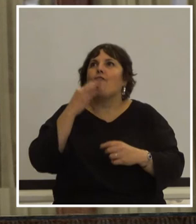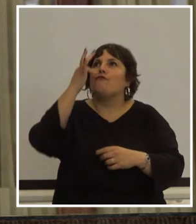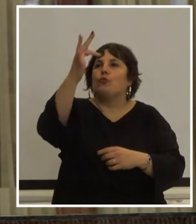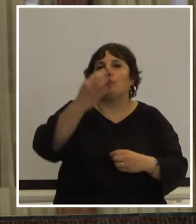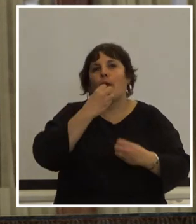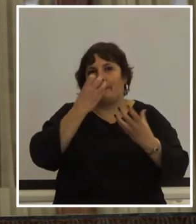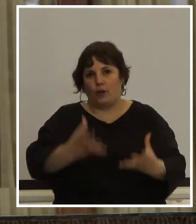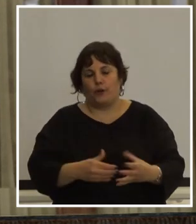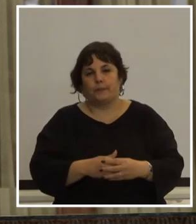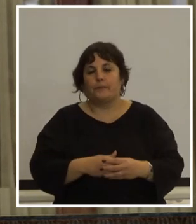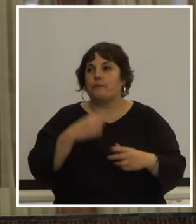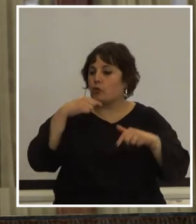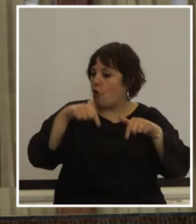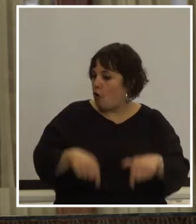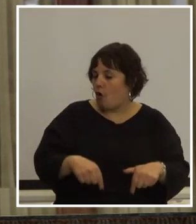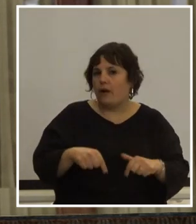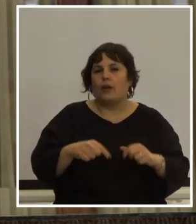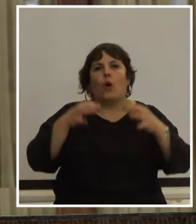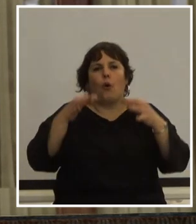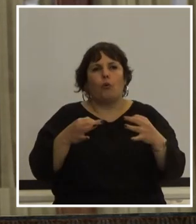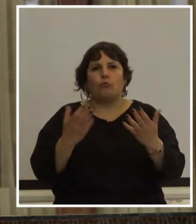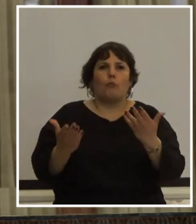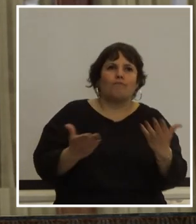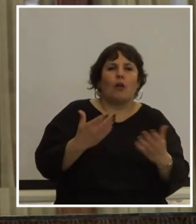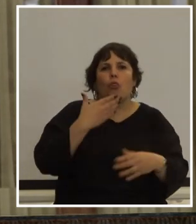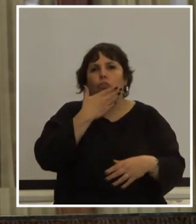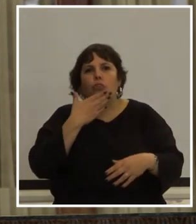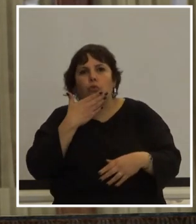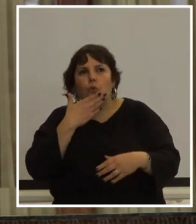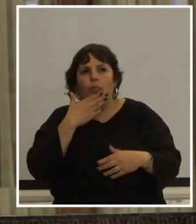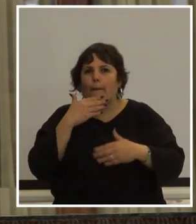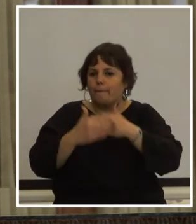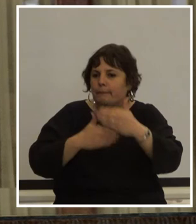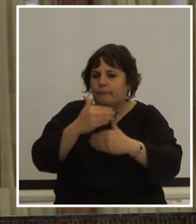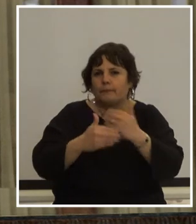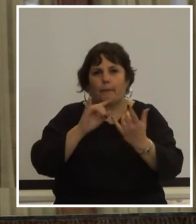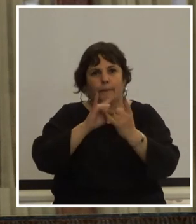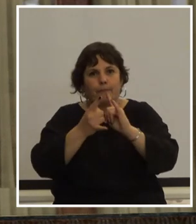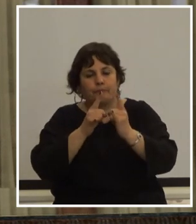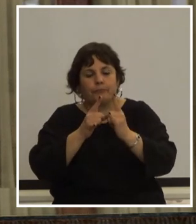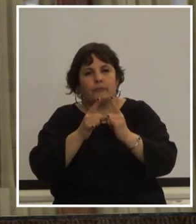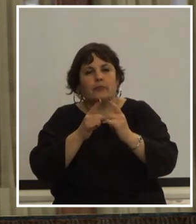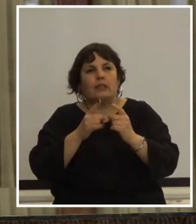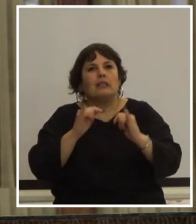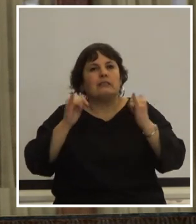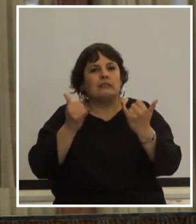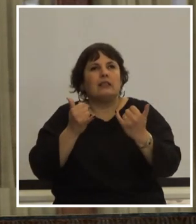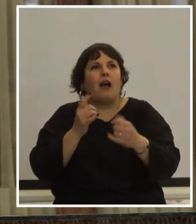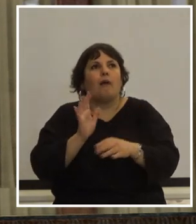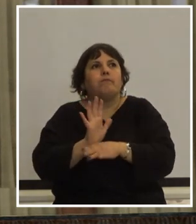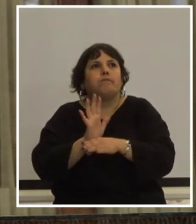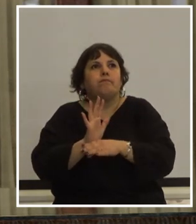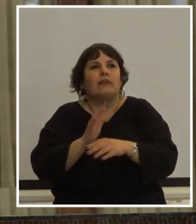hoy ante la encrucijada generada por los procedimientos parlamentarios amparados en